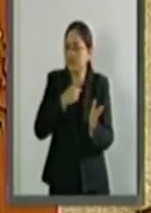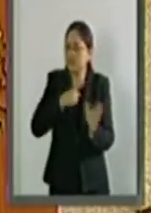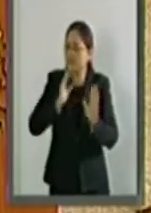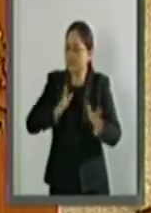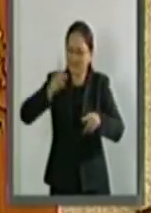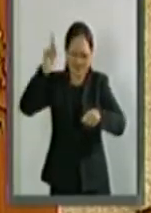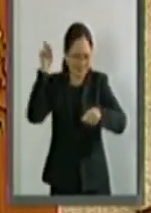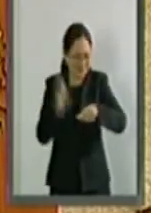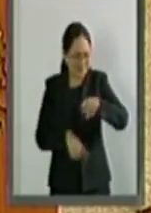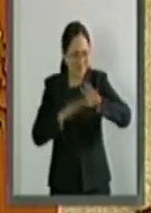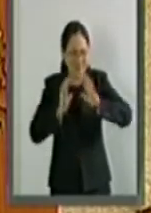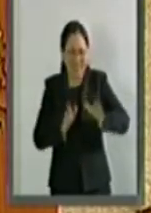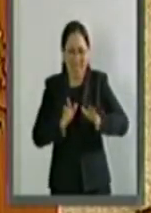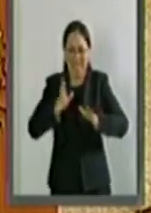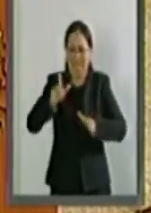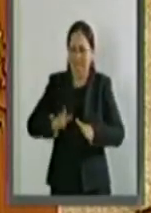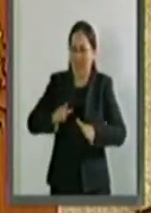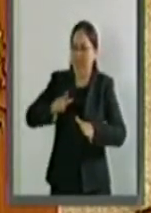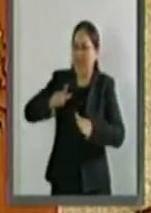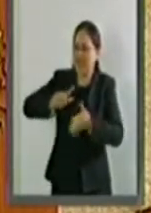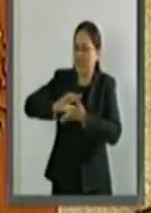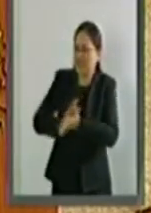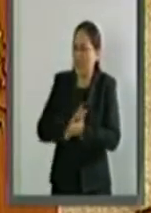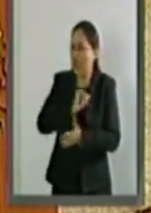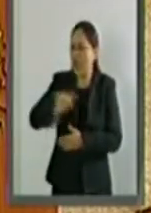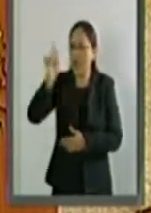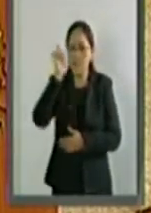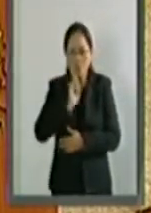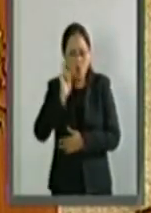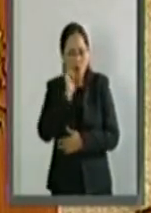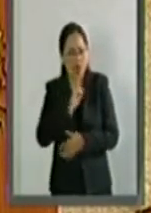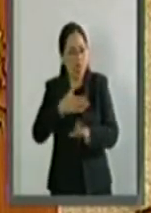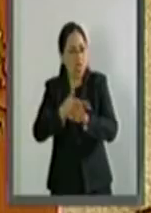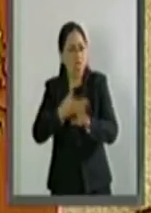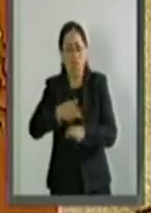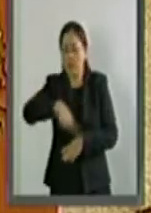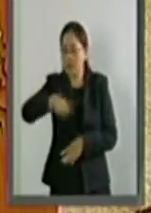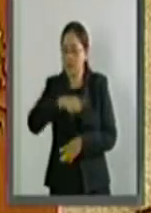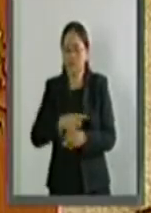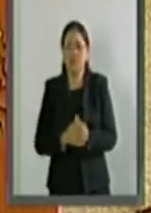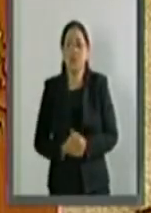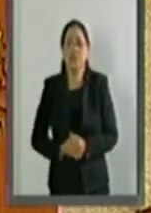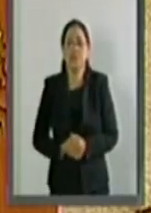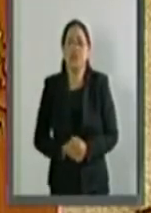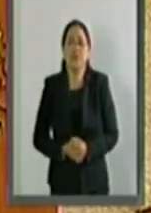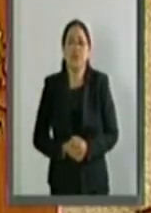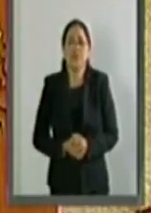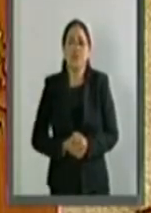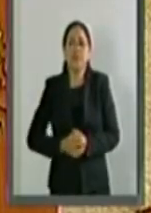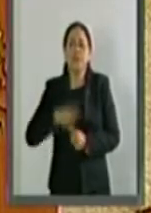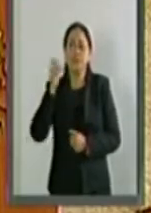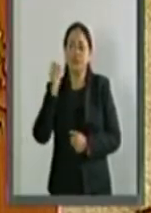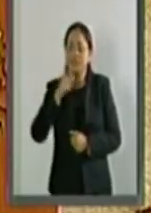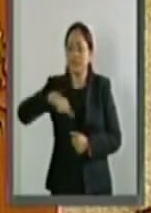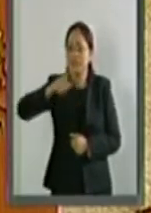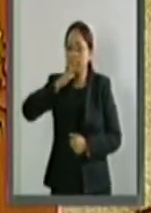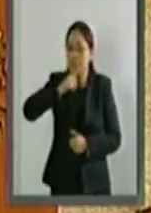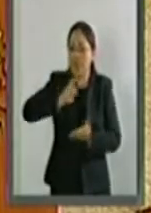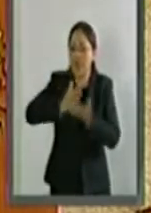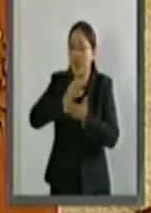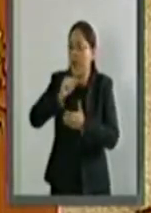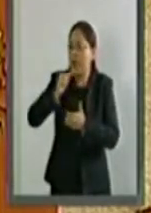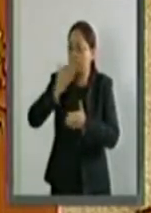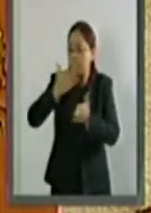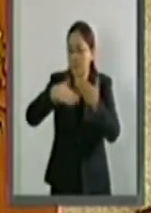esos actos misóginos y retrógrados que perjudican a la mujer y a la sociedad y que no permiten que acceda al desarrollo,